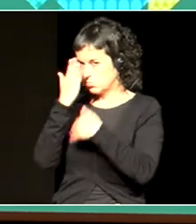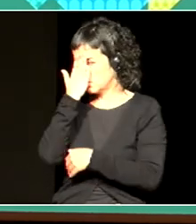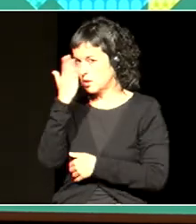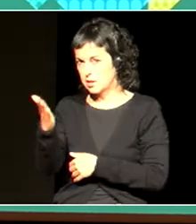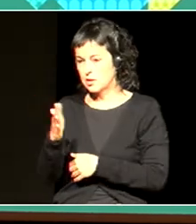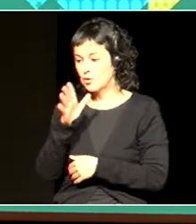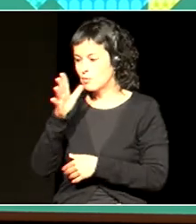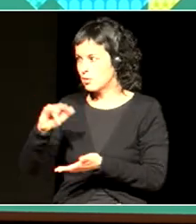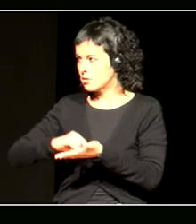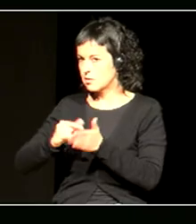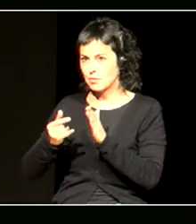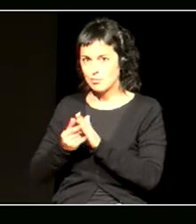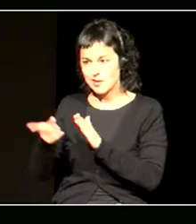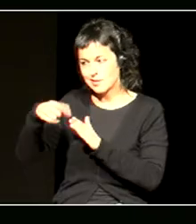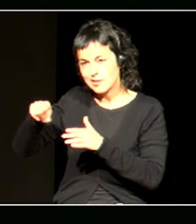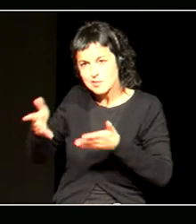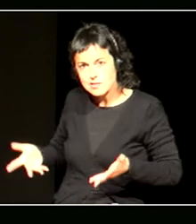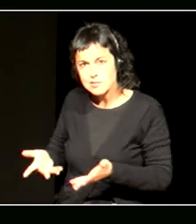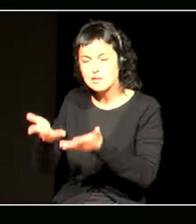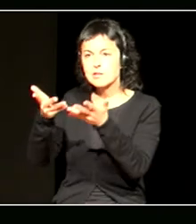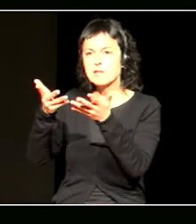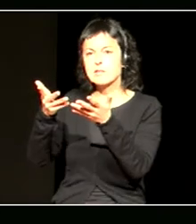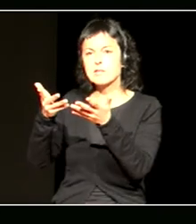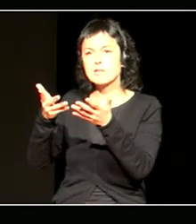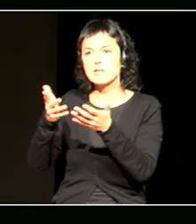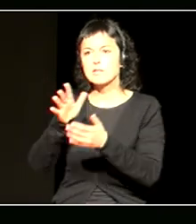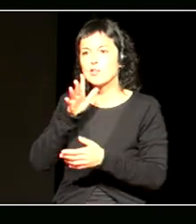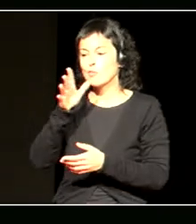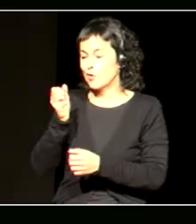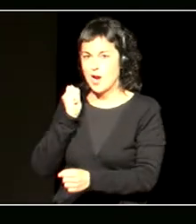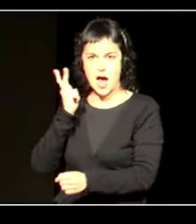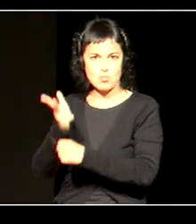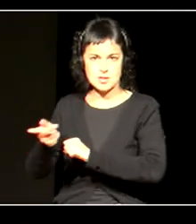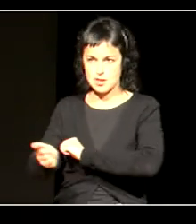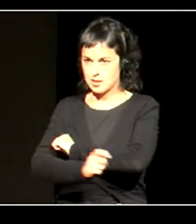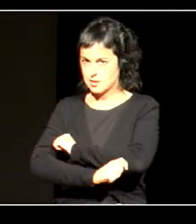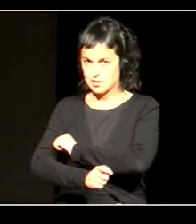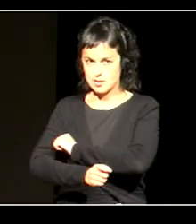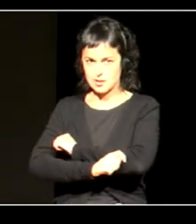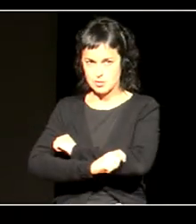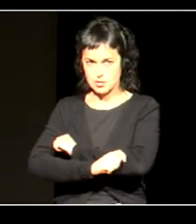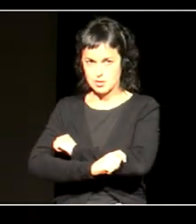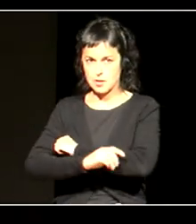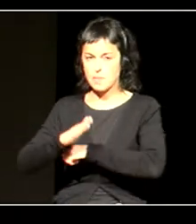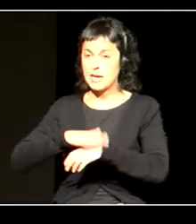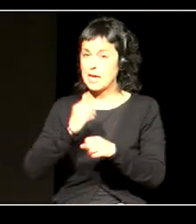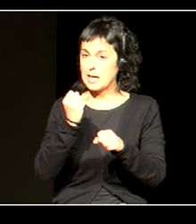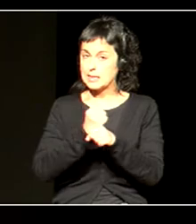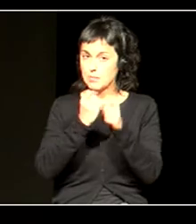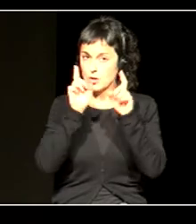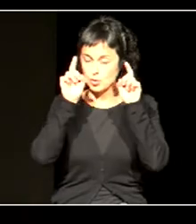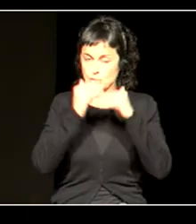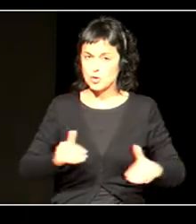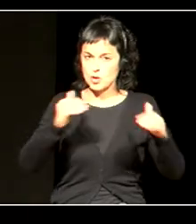plan que impulsan desde su departamento por esta apuesta estratégica por la sistematización del trabajo coeducativo.